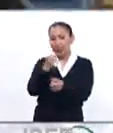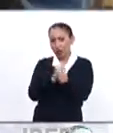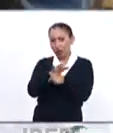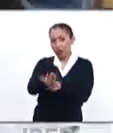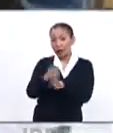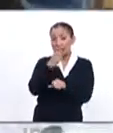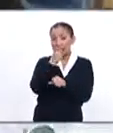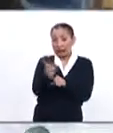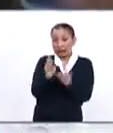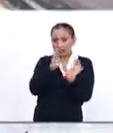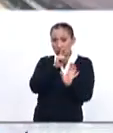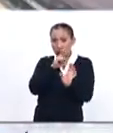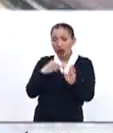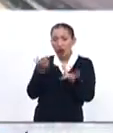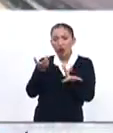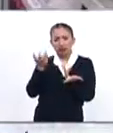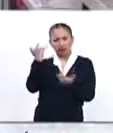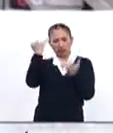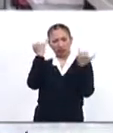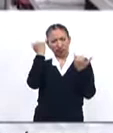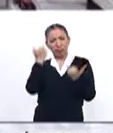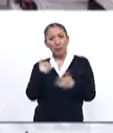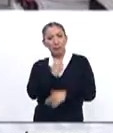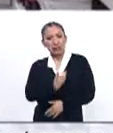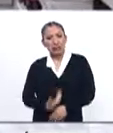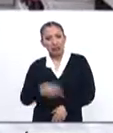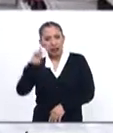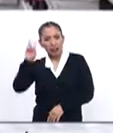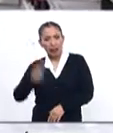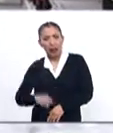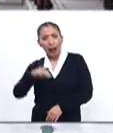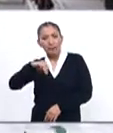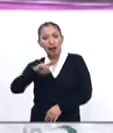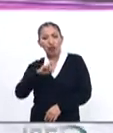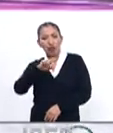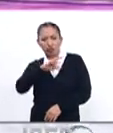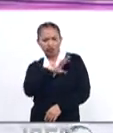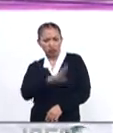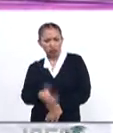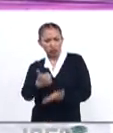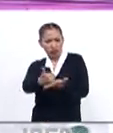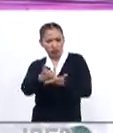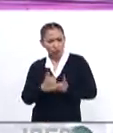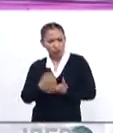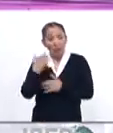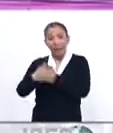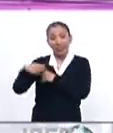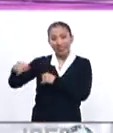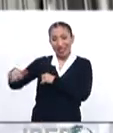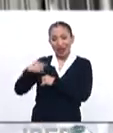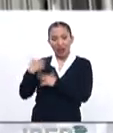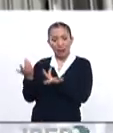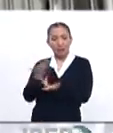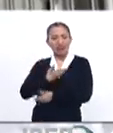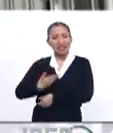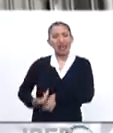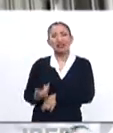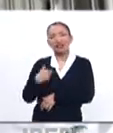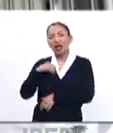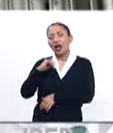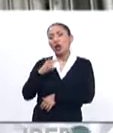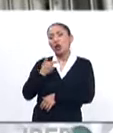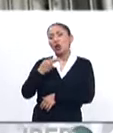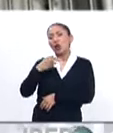información de inmediato generó reacciones. El presidente de Venezuela, Nicolás Maduro, rechazó la ayuda, mientras que el autoproclamado presidente